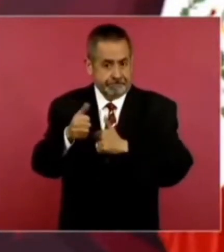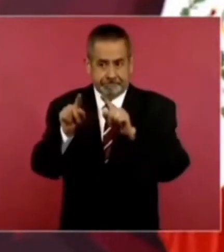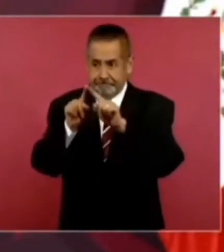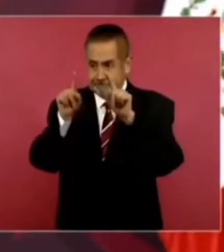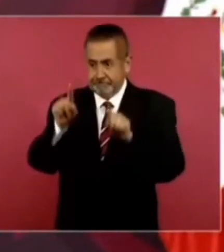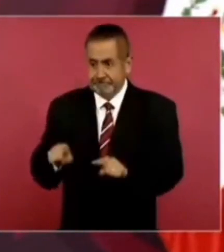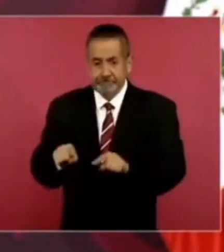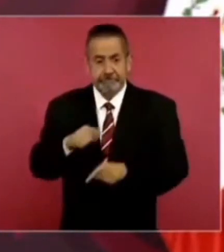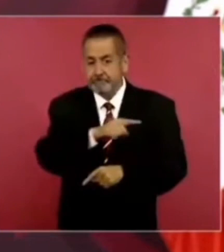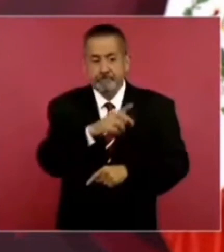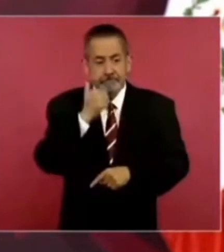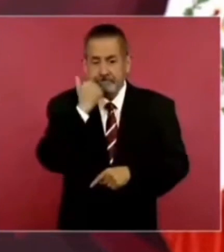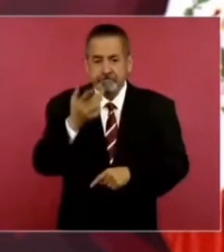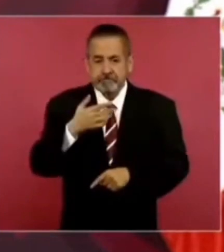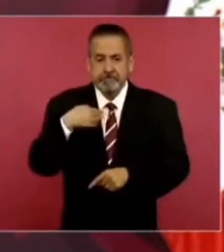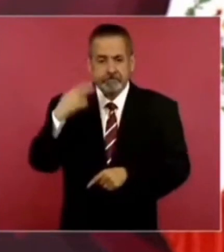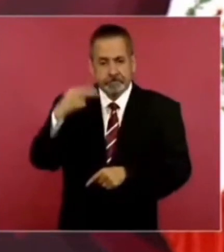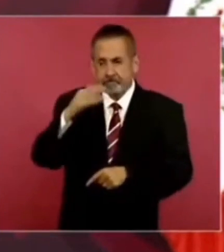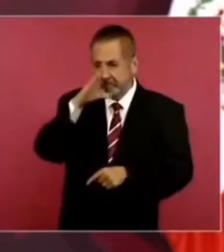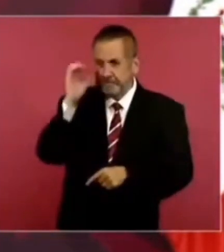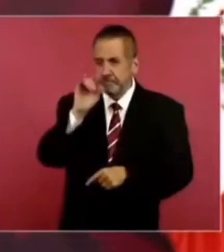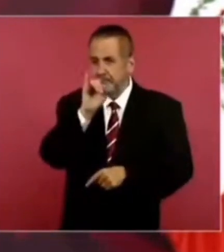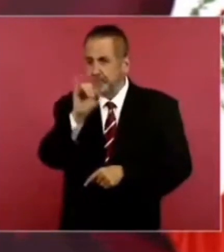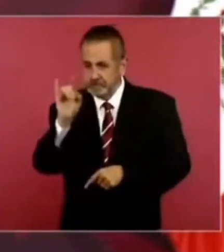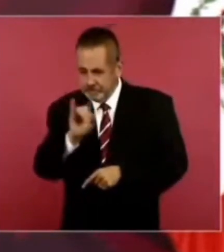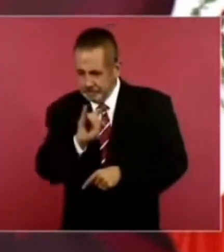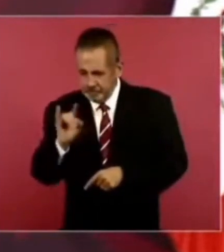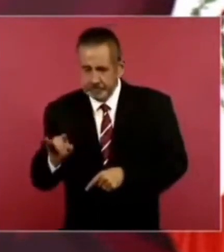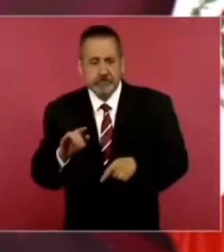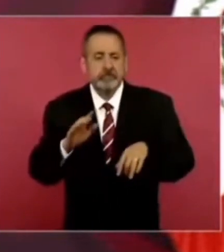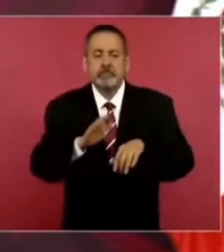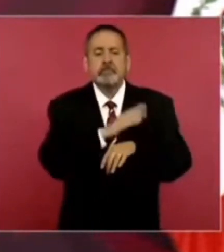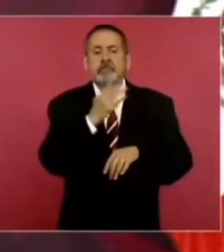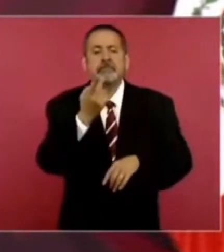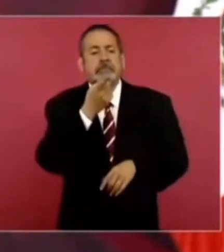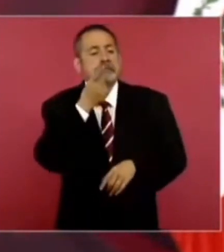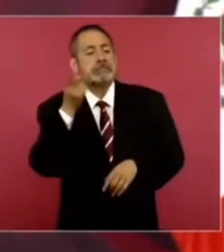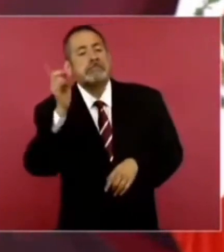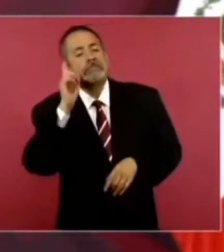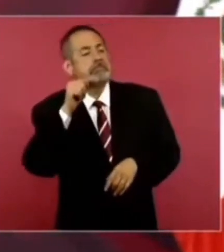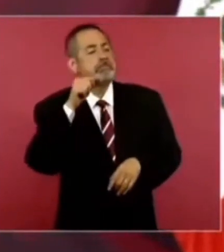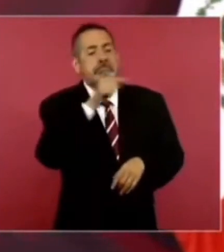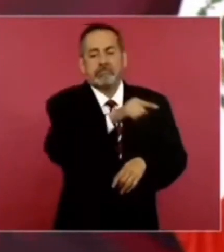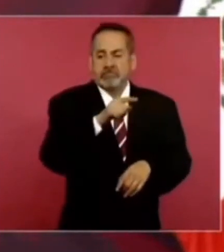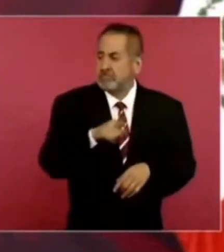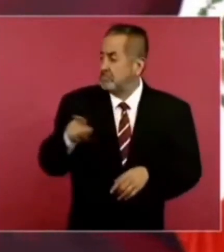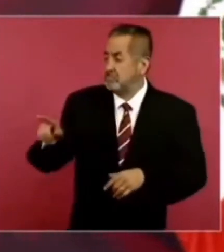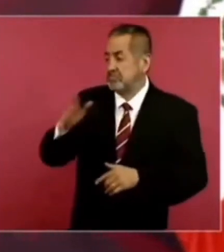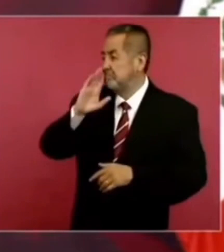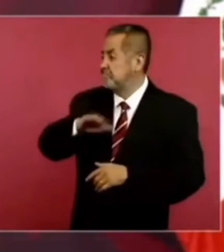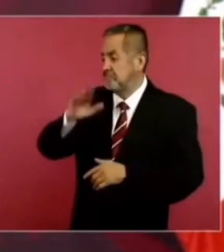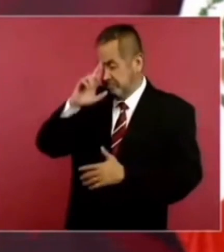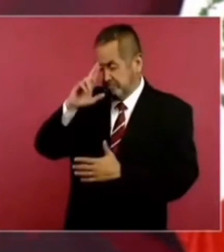Supuestamente, porque había violado un amparo